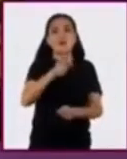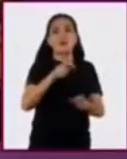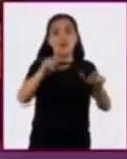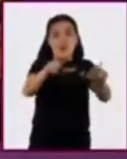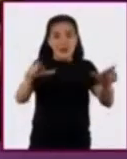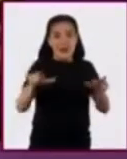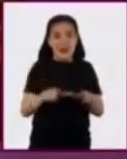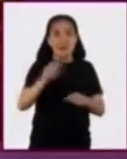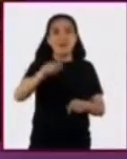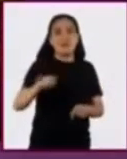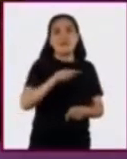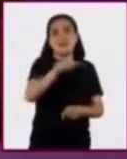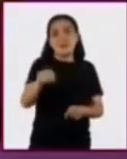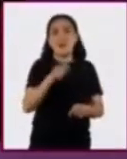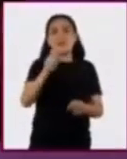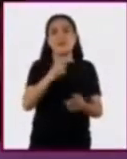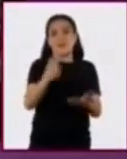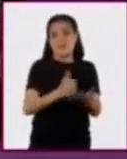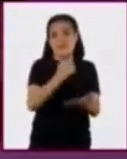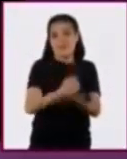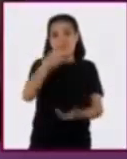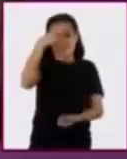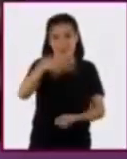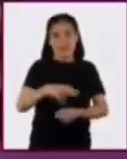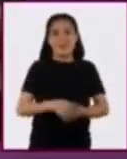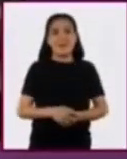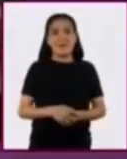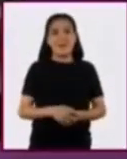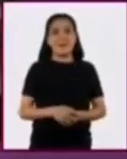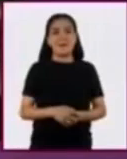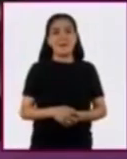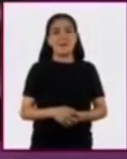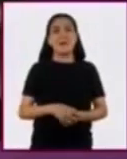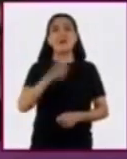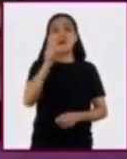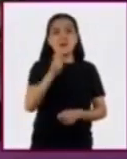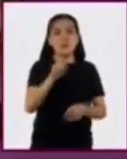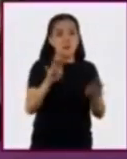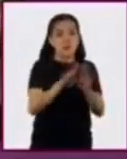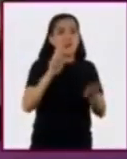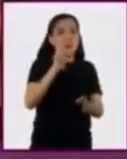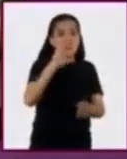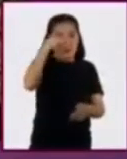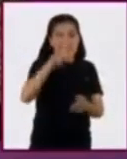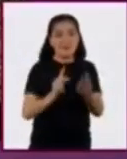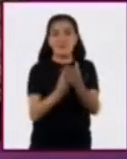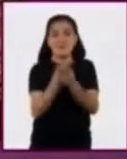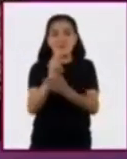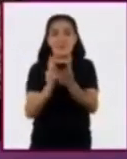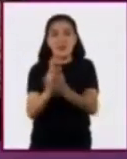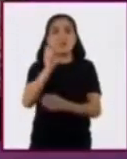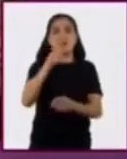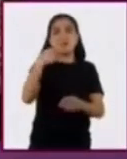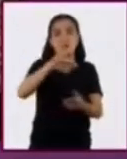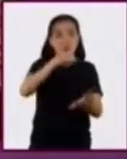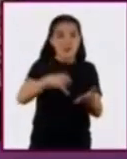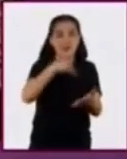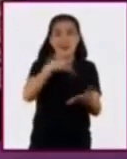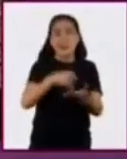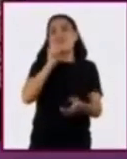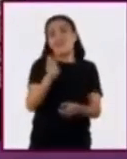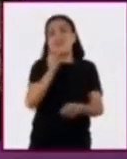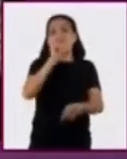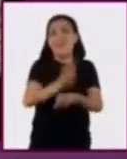lagos y lagunas del Valle de México. Es un sistema de policultivos creados en una isla artificial,